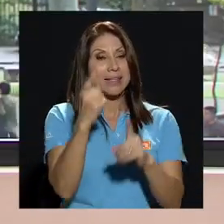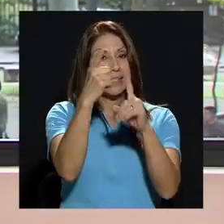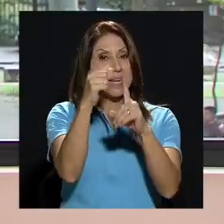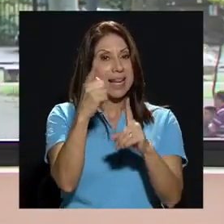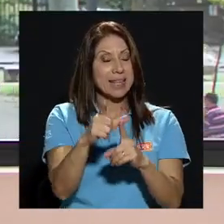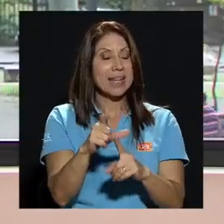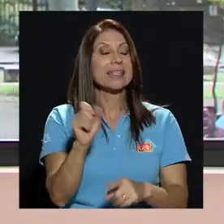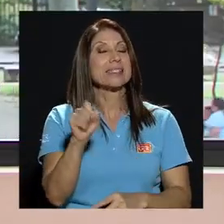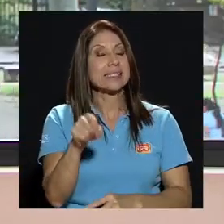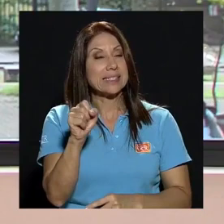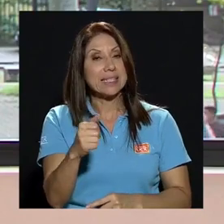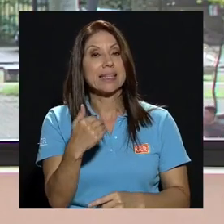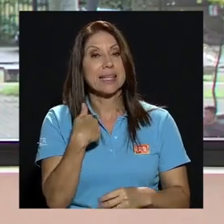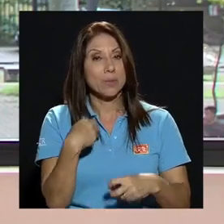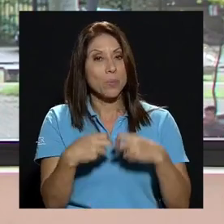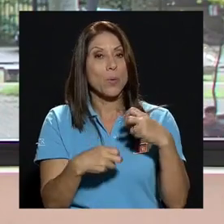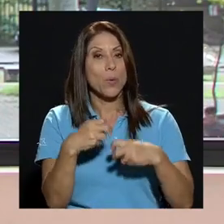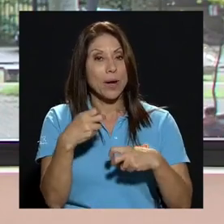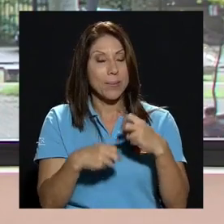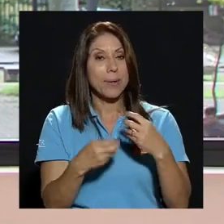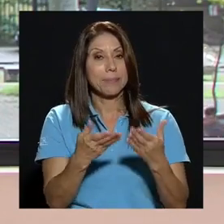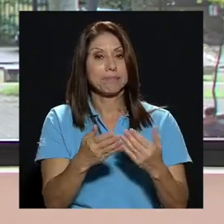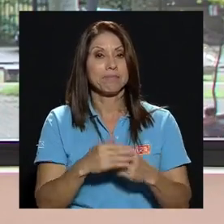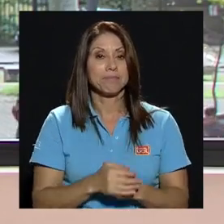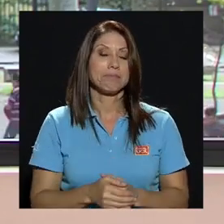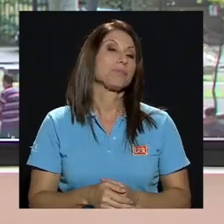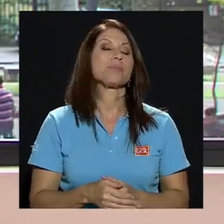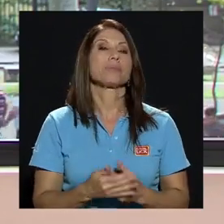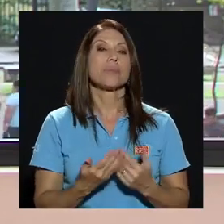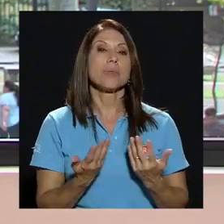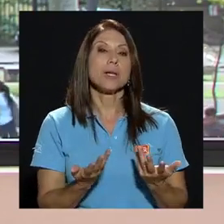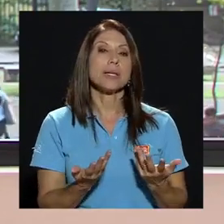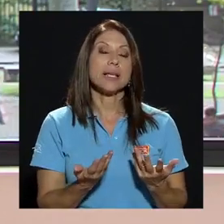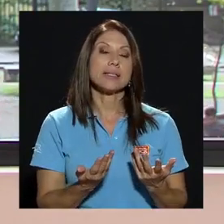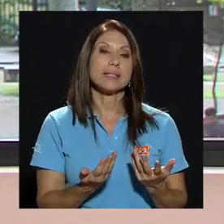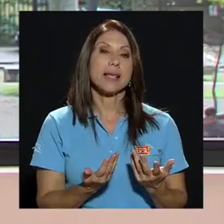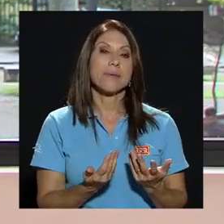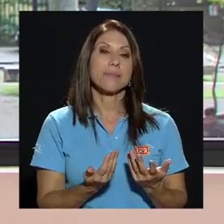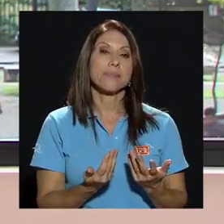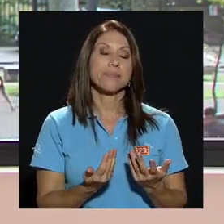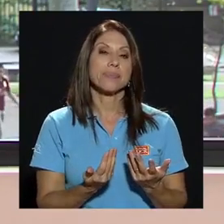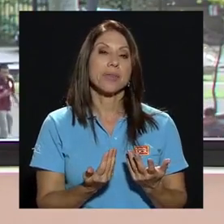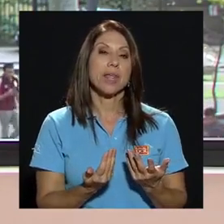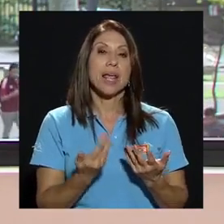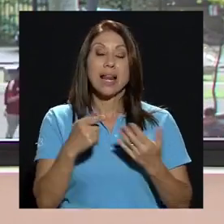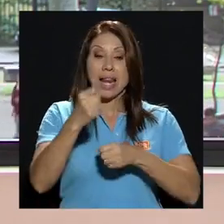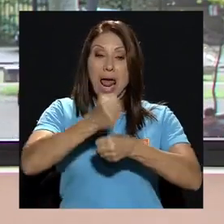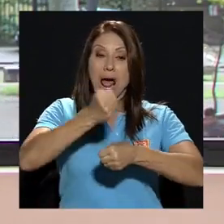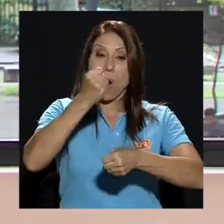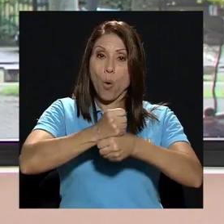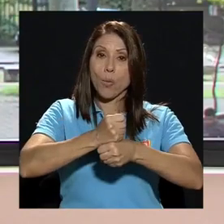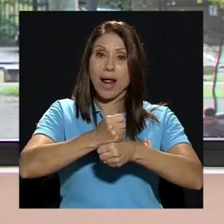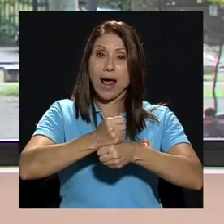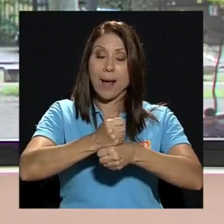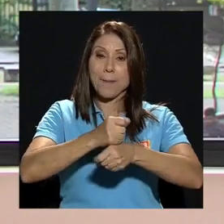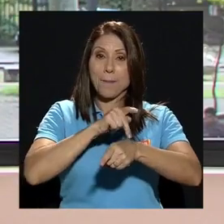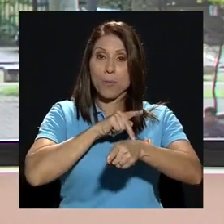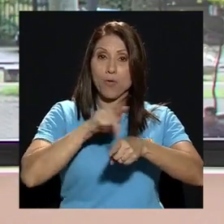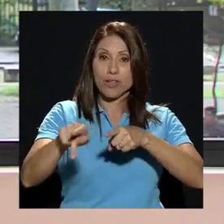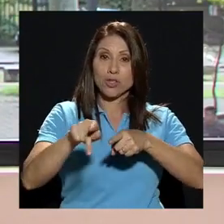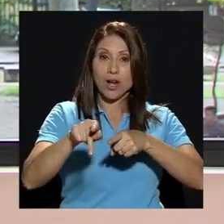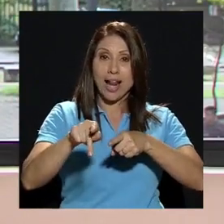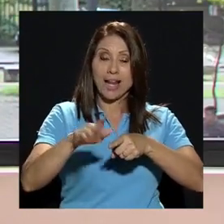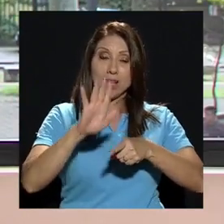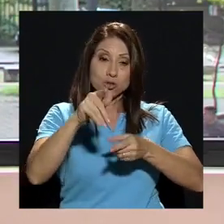entre manos y es que la calificación de la obra profesional es un punto que ha